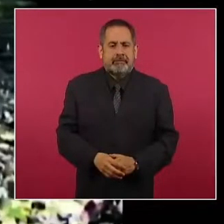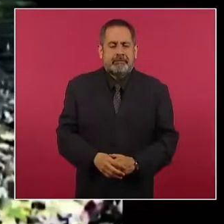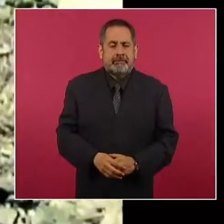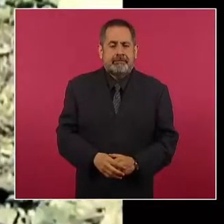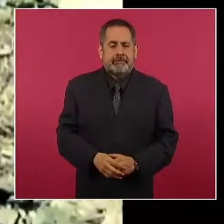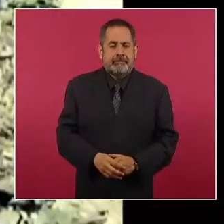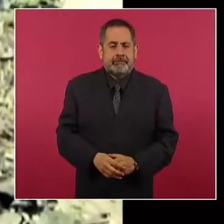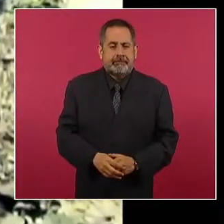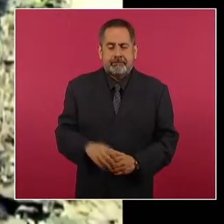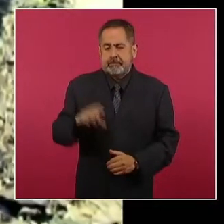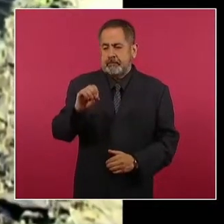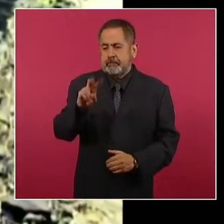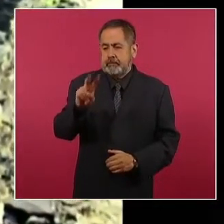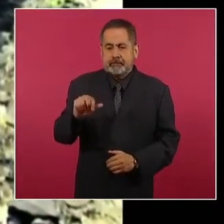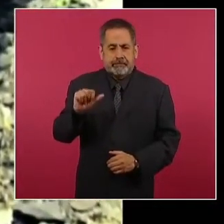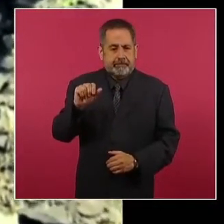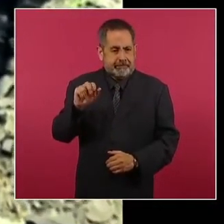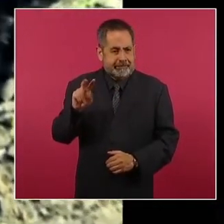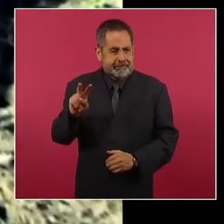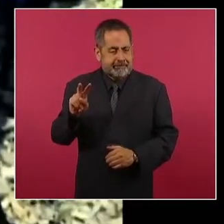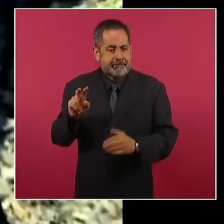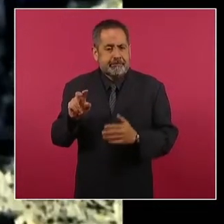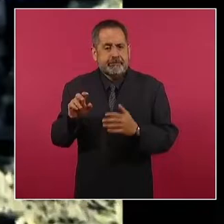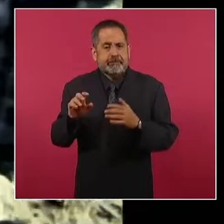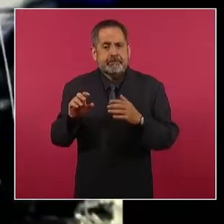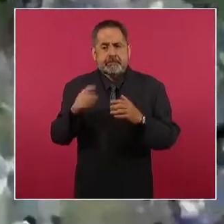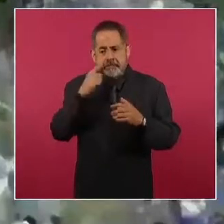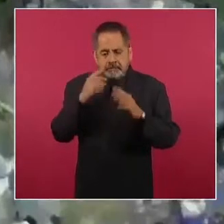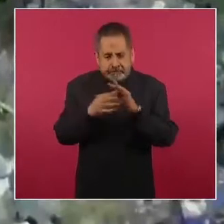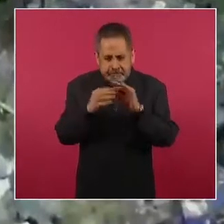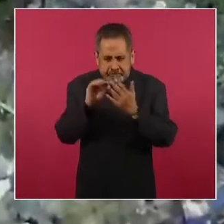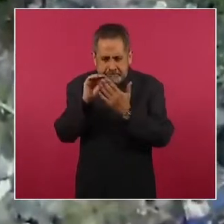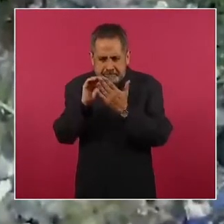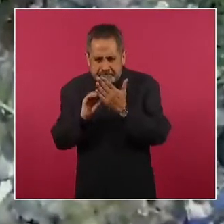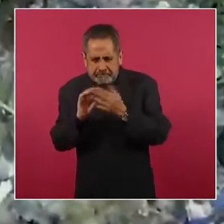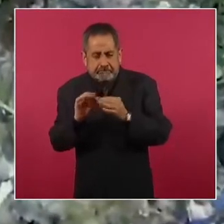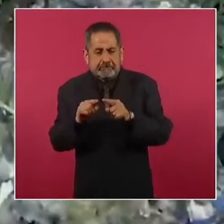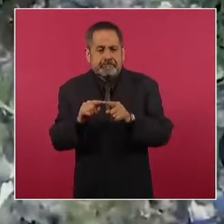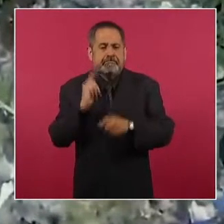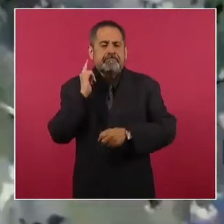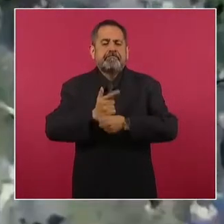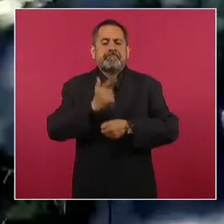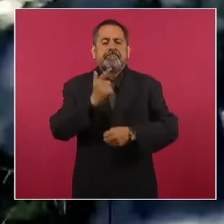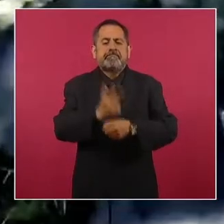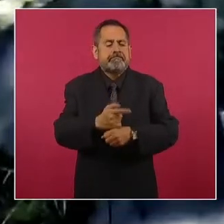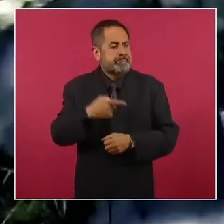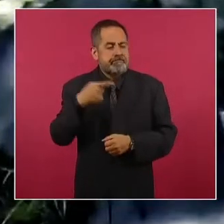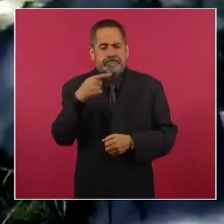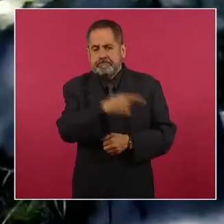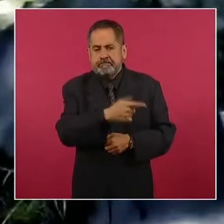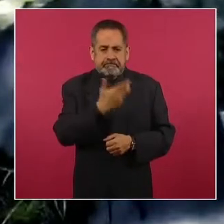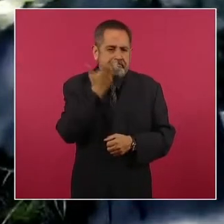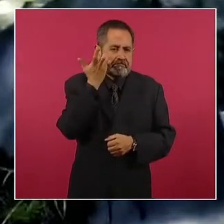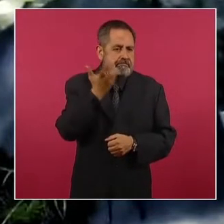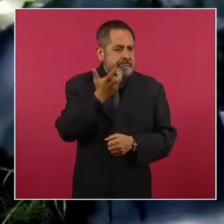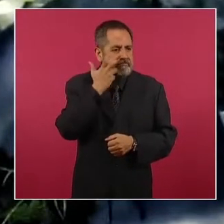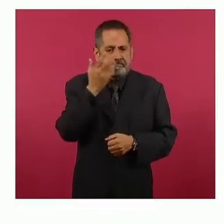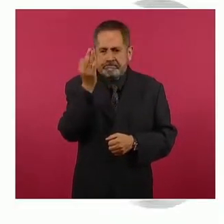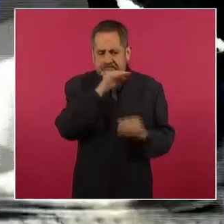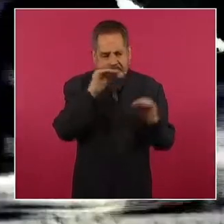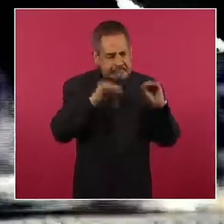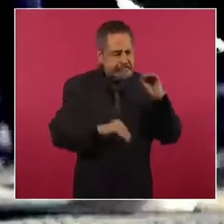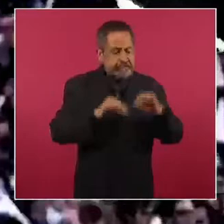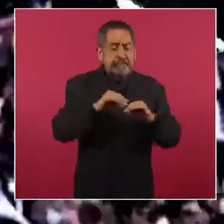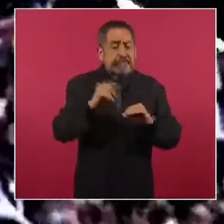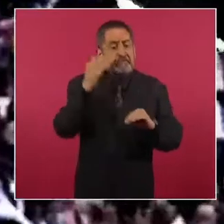La Cobaja Ayotzinapa también enlista una serie de eventos señalados en la verdad histórica que fueron construidos en la administración